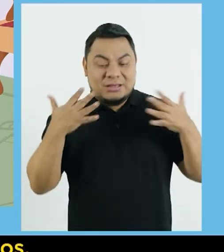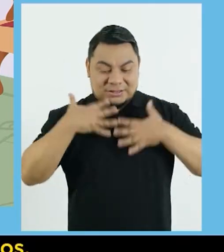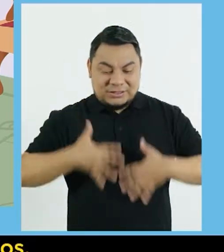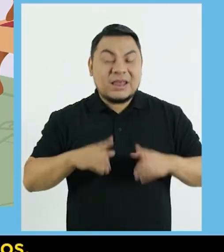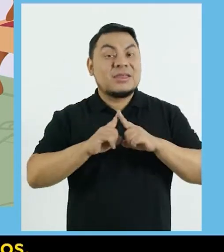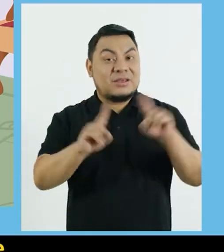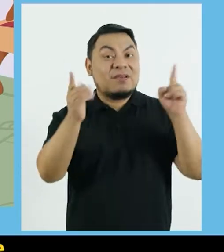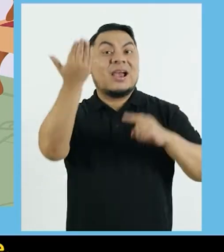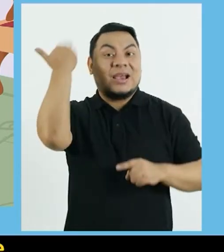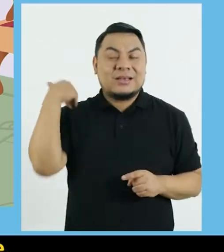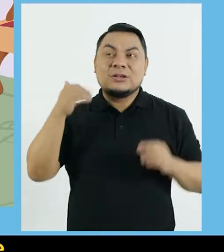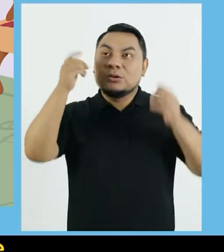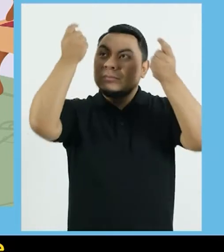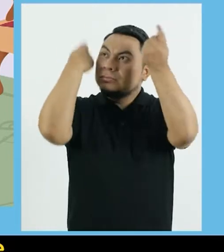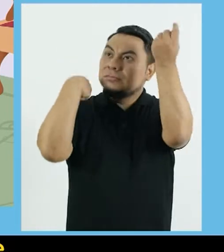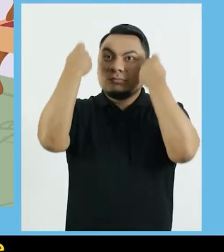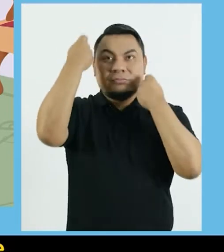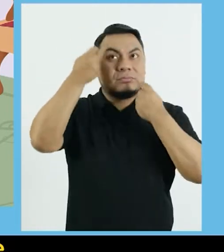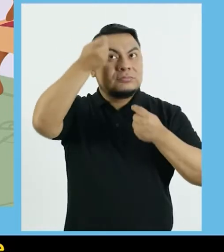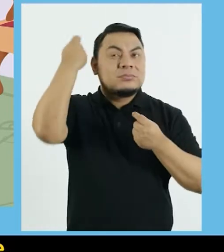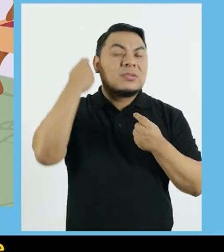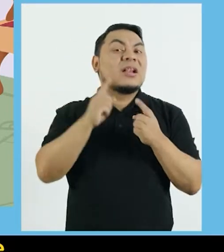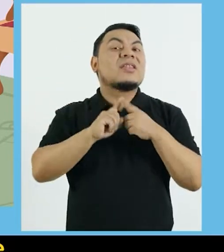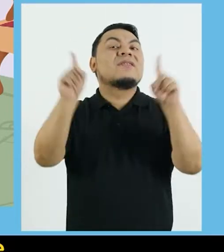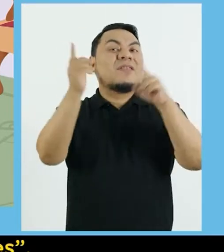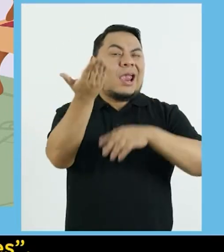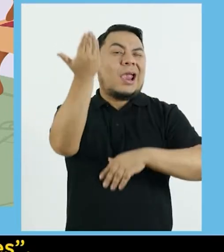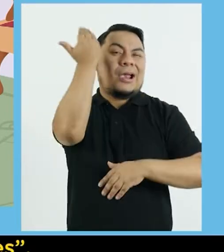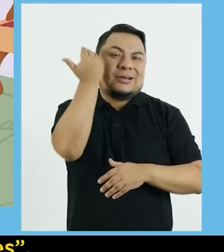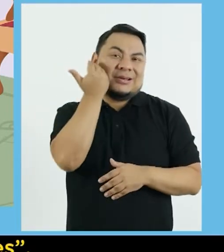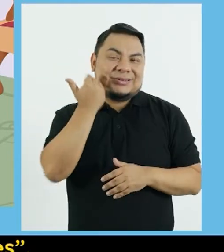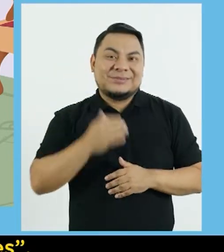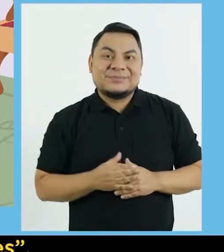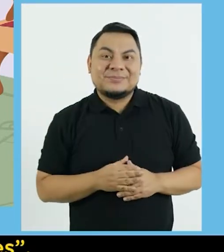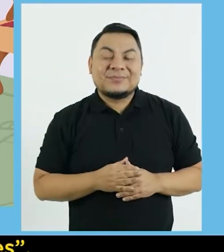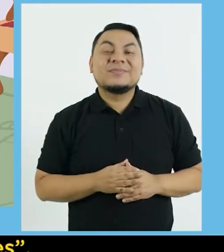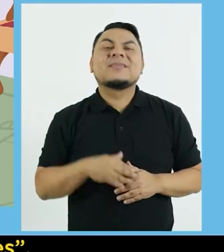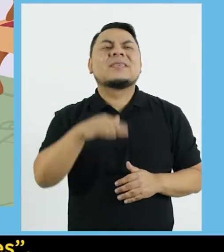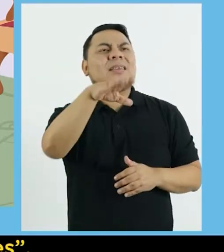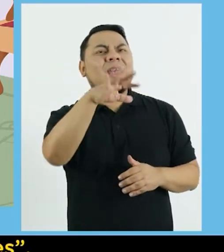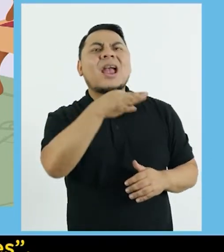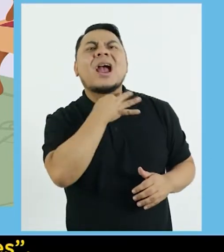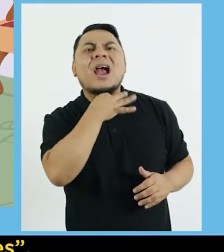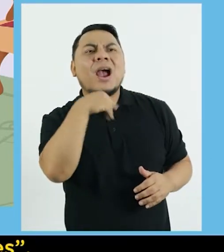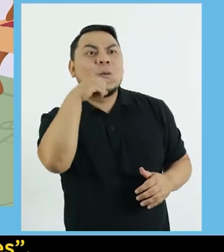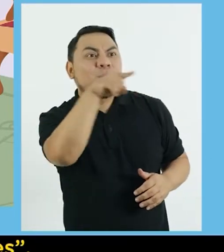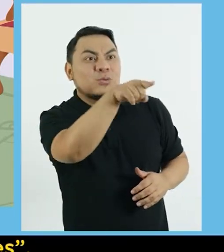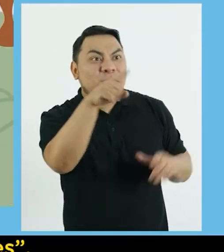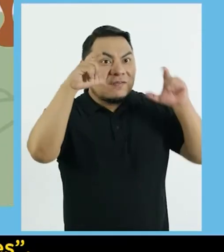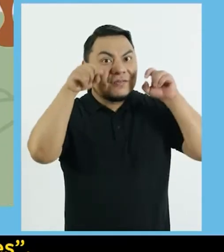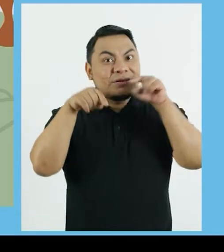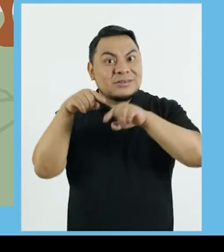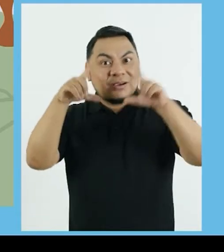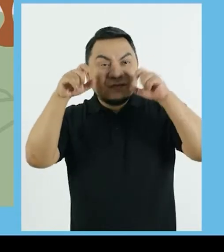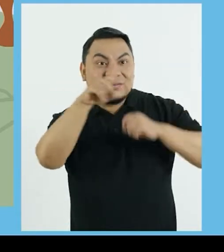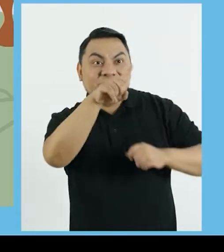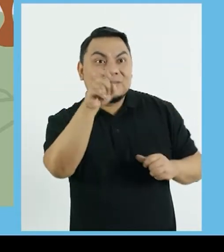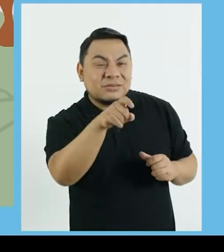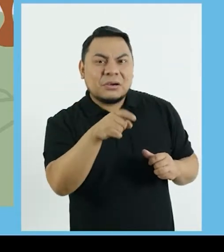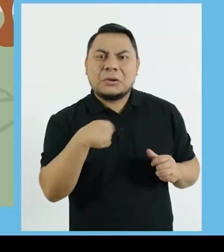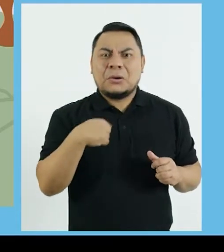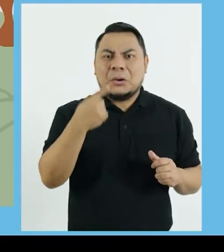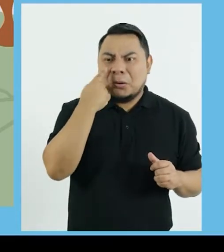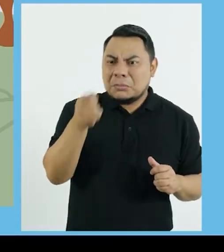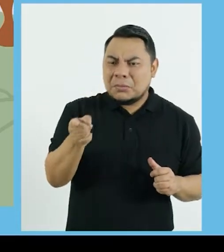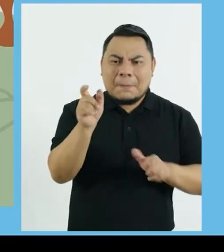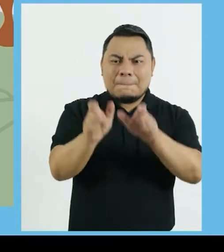ponernos serios Las personas se vestían diferente Sus peinados también eran diferentes Abuela,